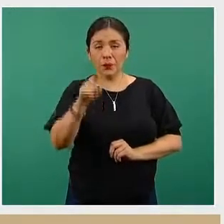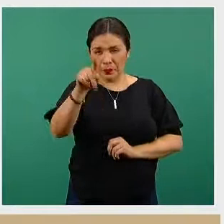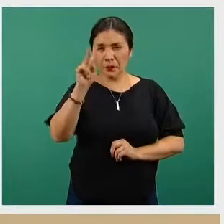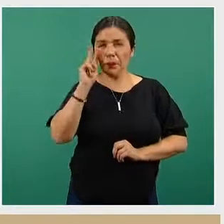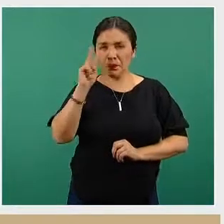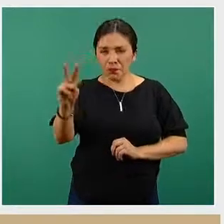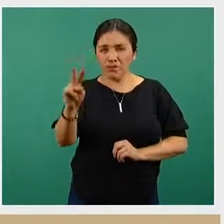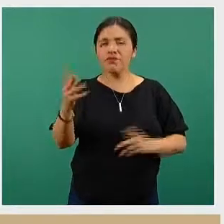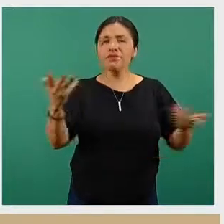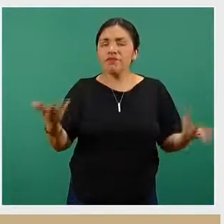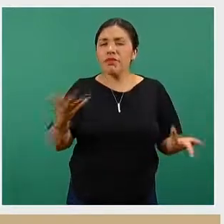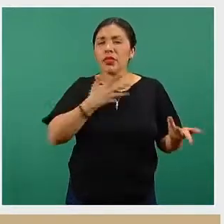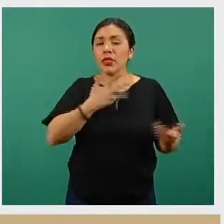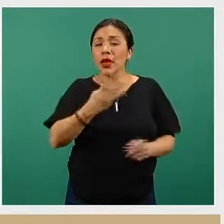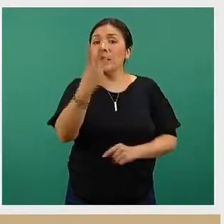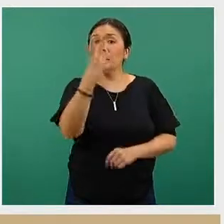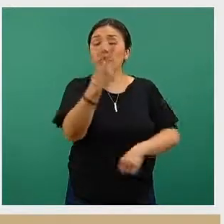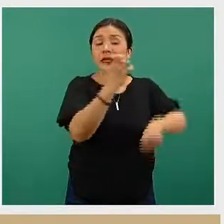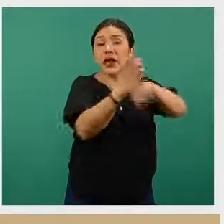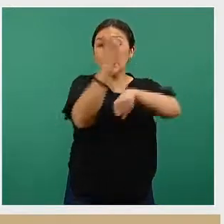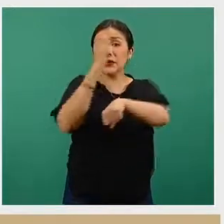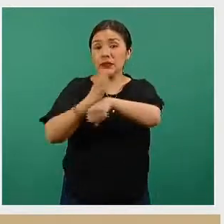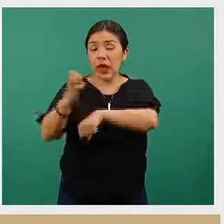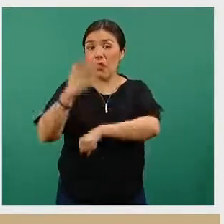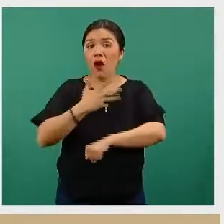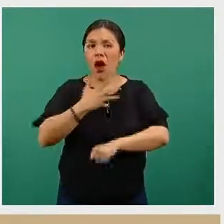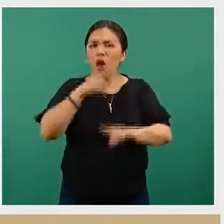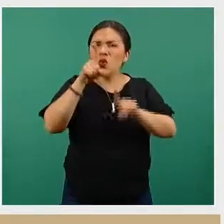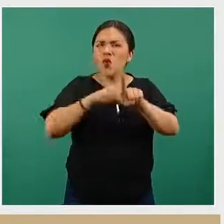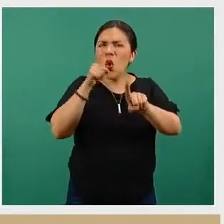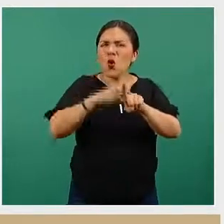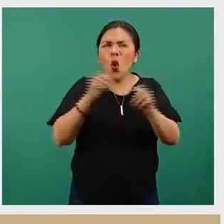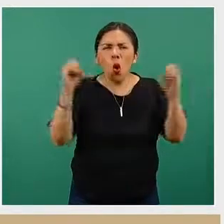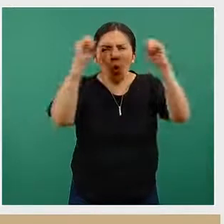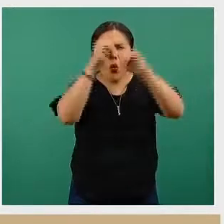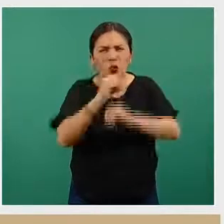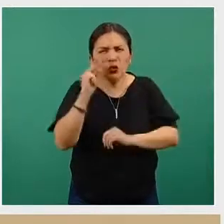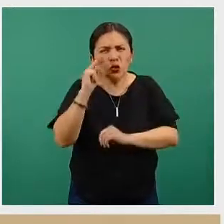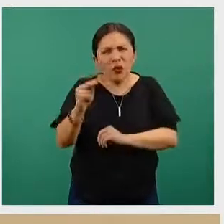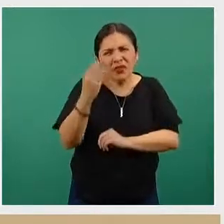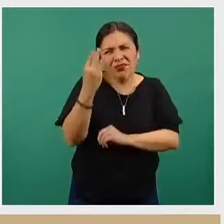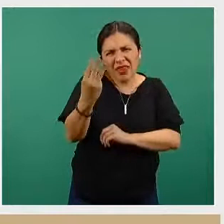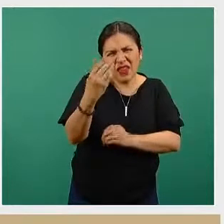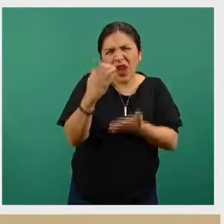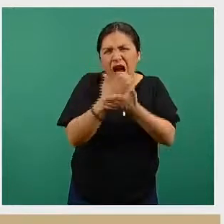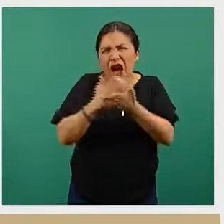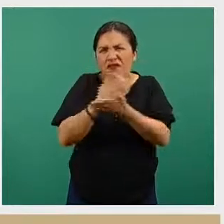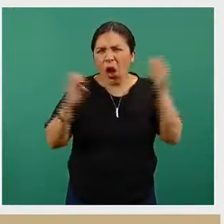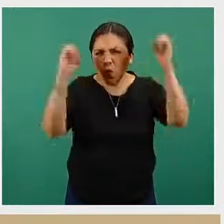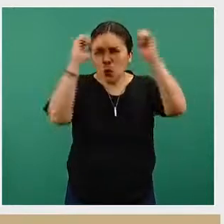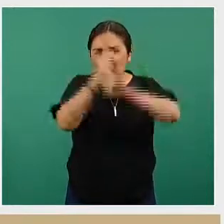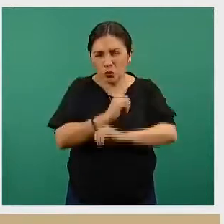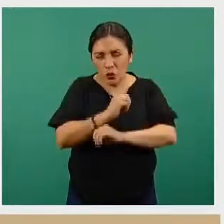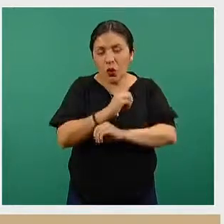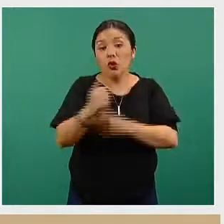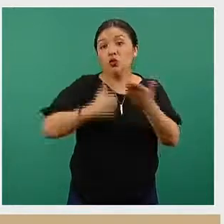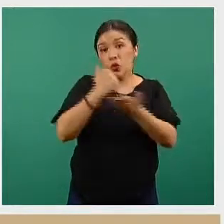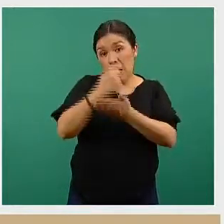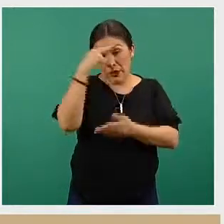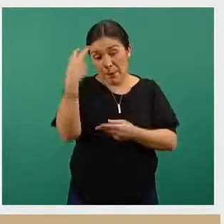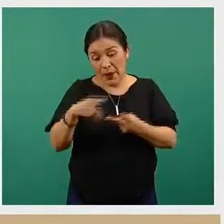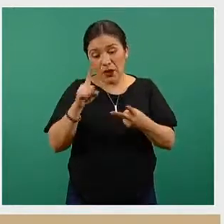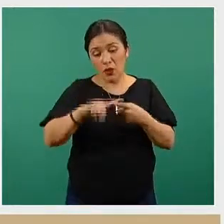Observemos pues como tres entidades federativas que están coloreadas en tonos un poco cafés más oscuros, Ciudad de México,